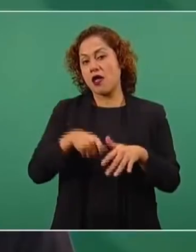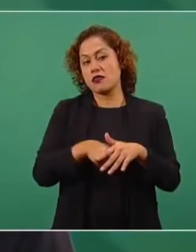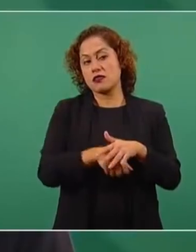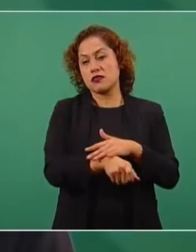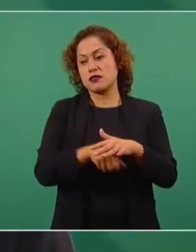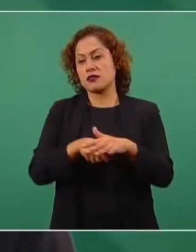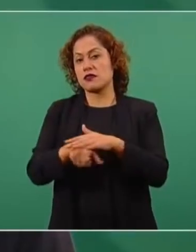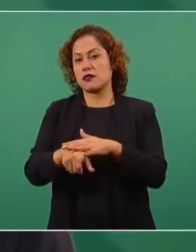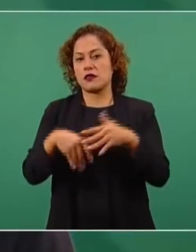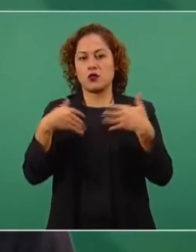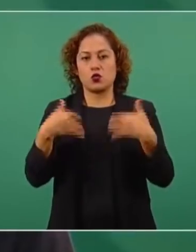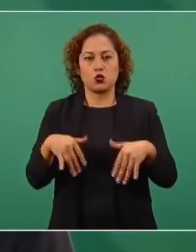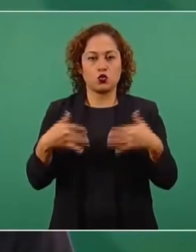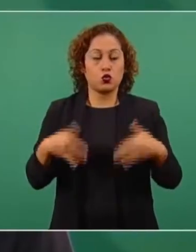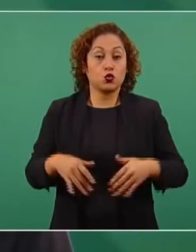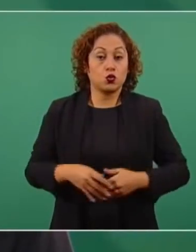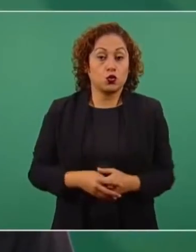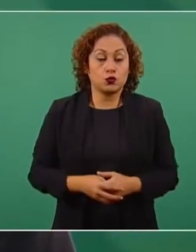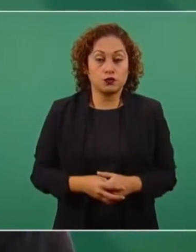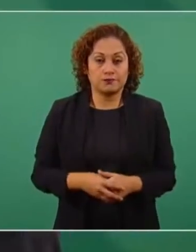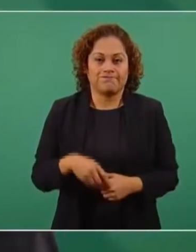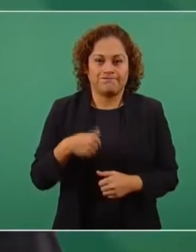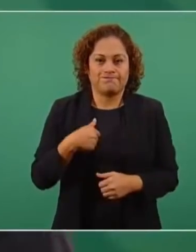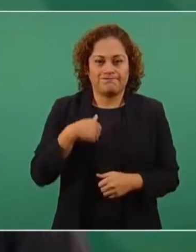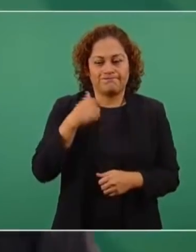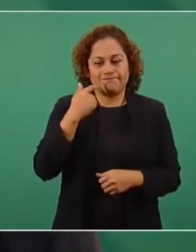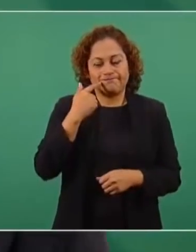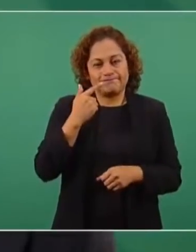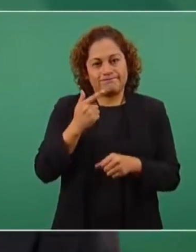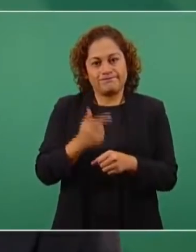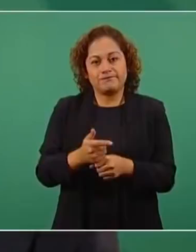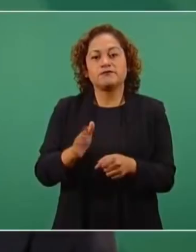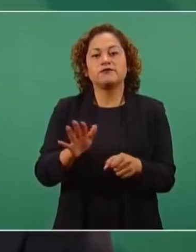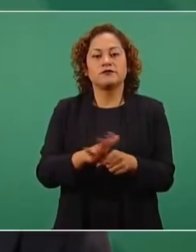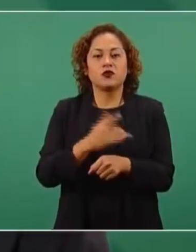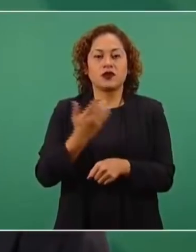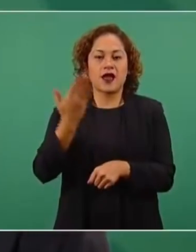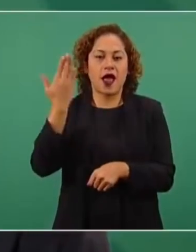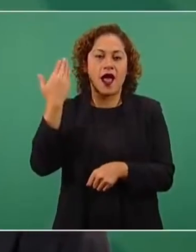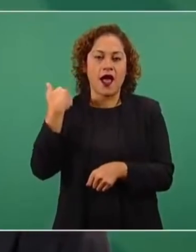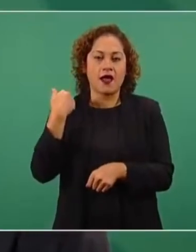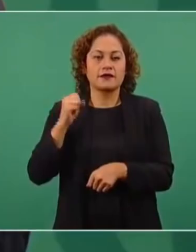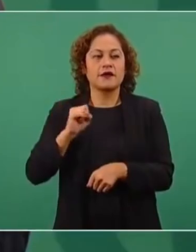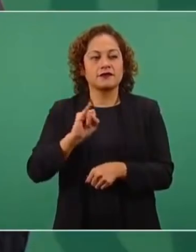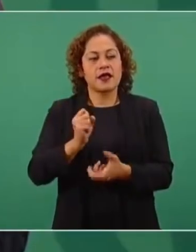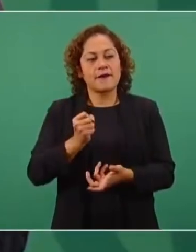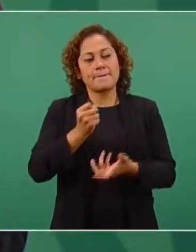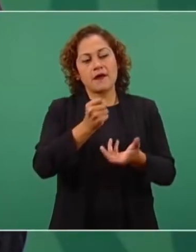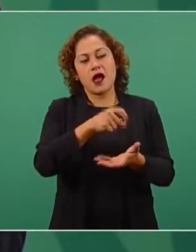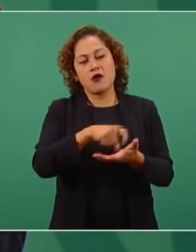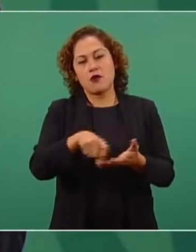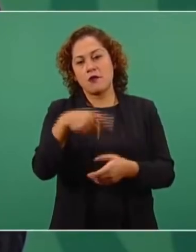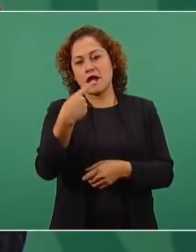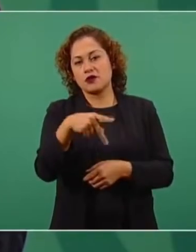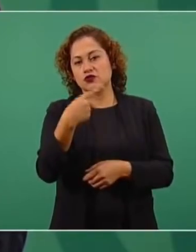porque les compraban suscripciones, les financiaban